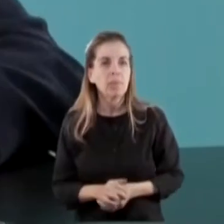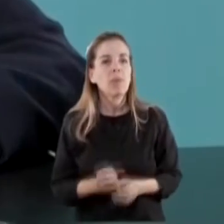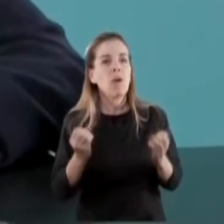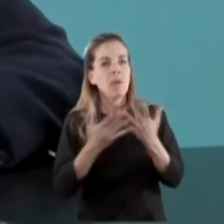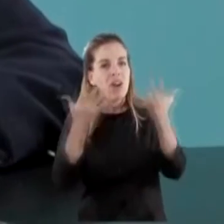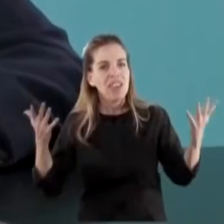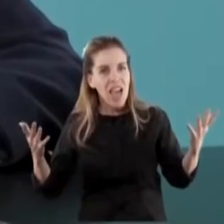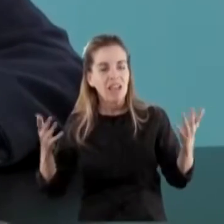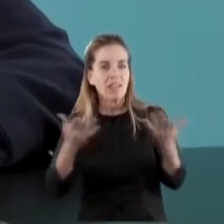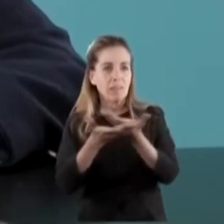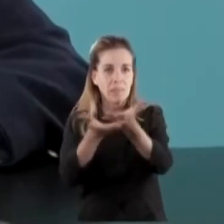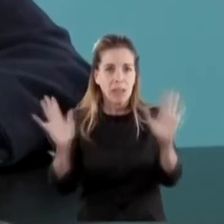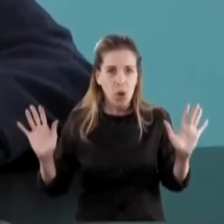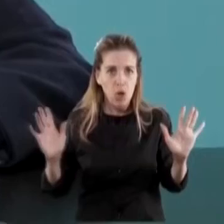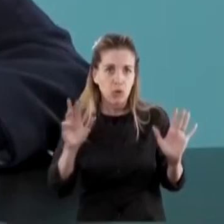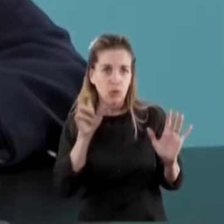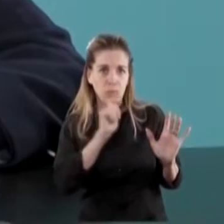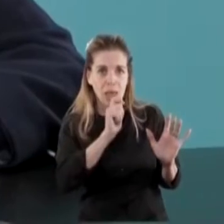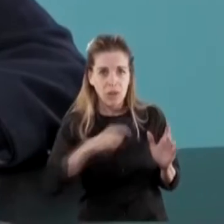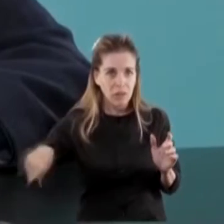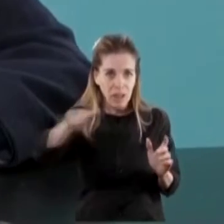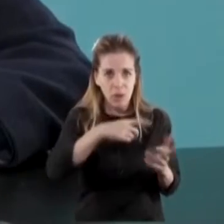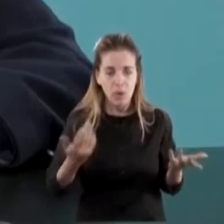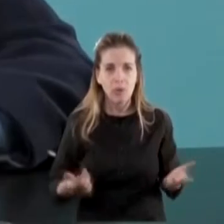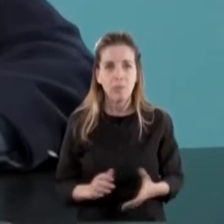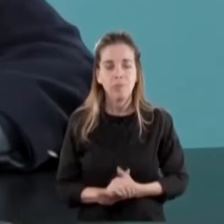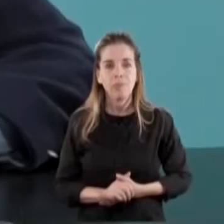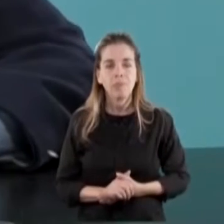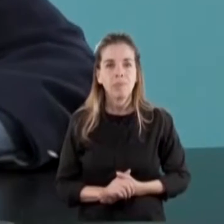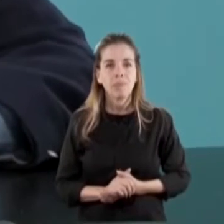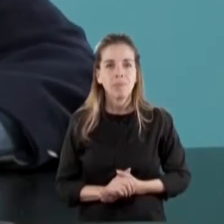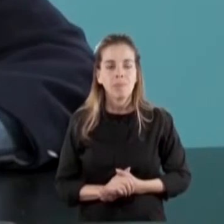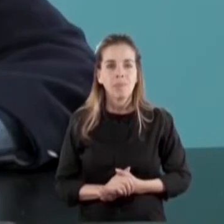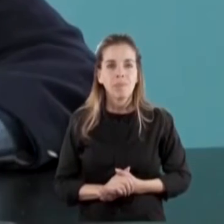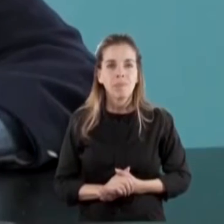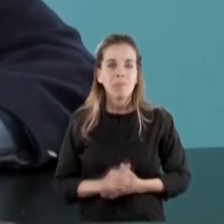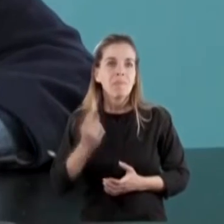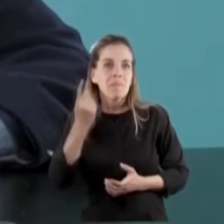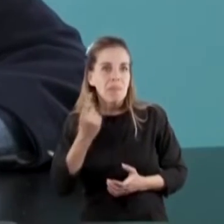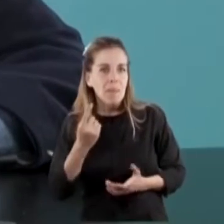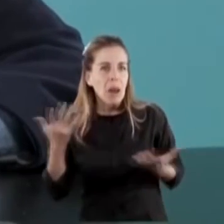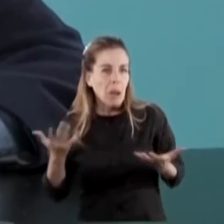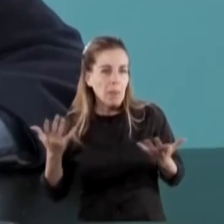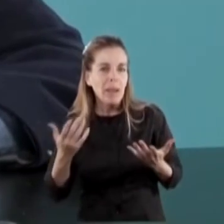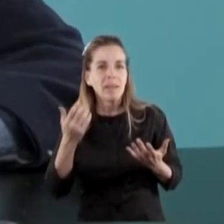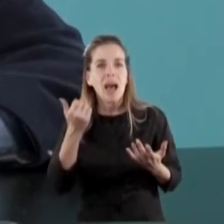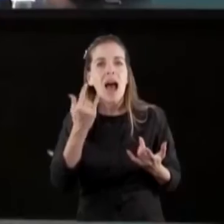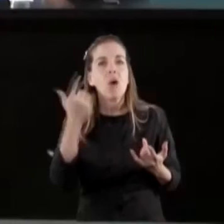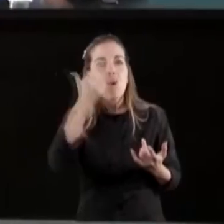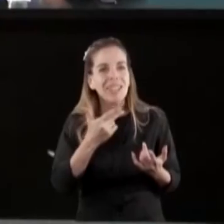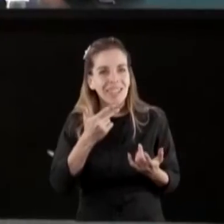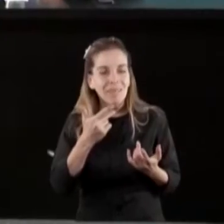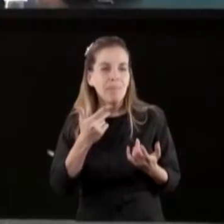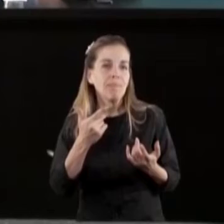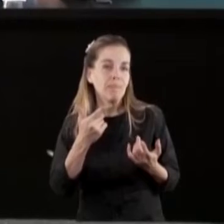buenos días, señoras y señores periodistas. Bueno, en primer lugar, la Asignación Universal por Hijo y